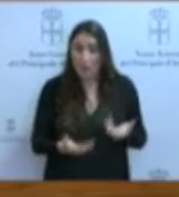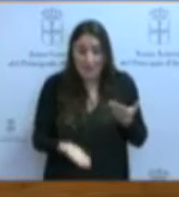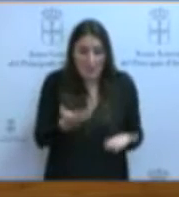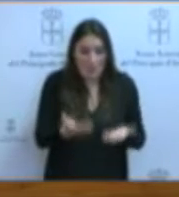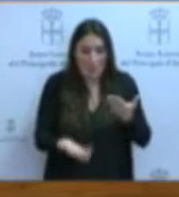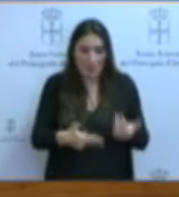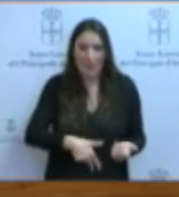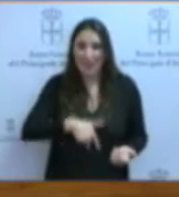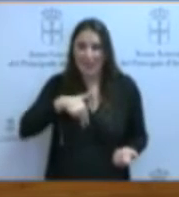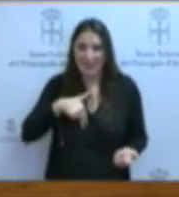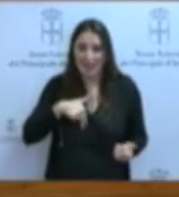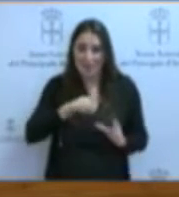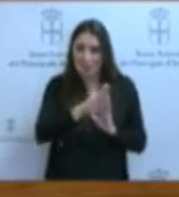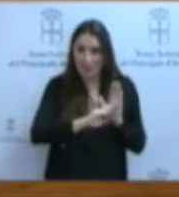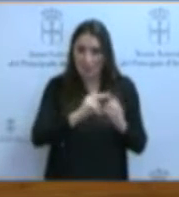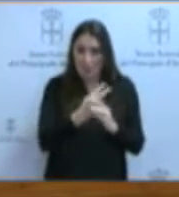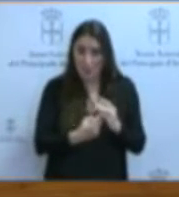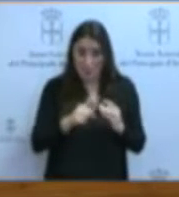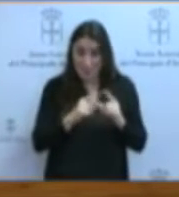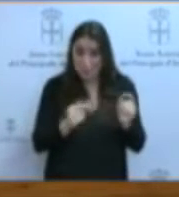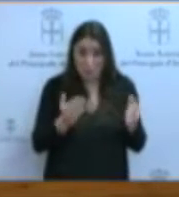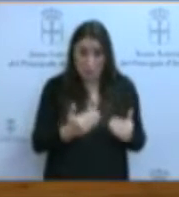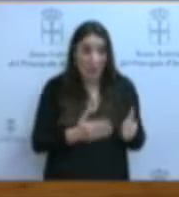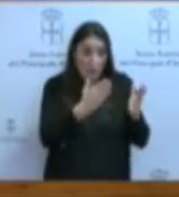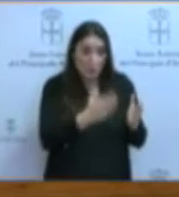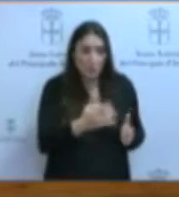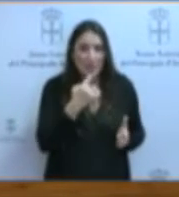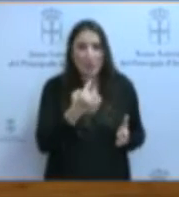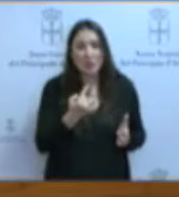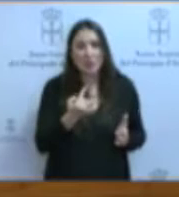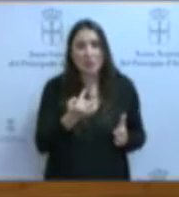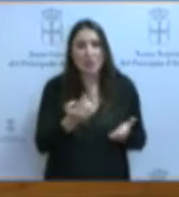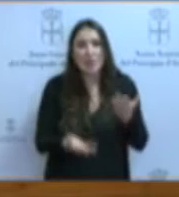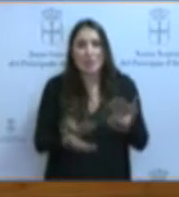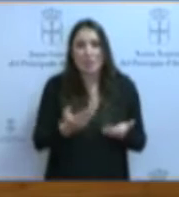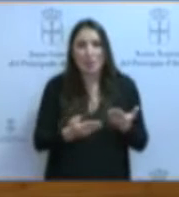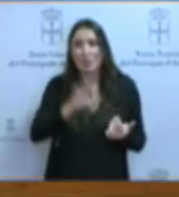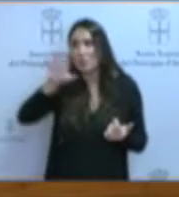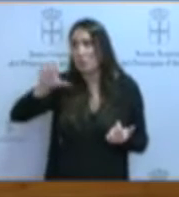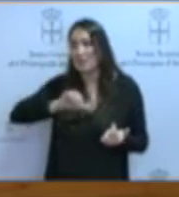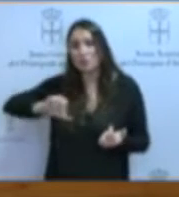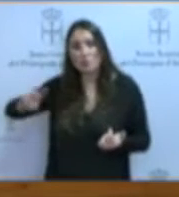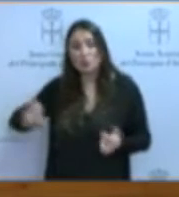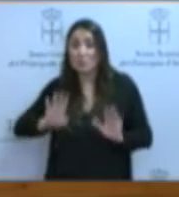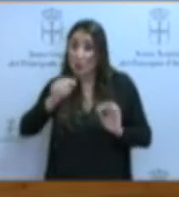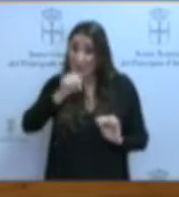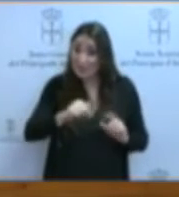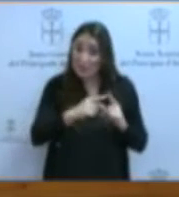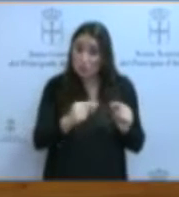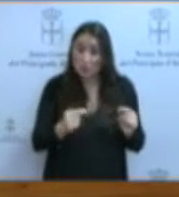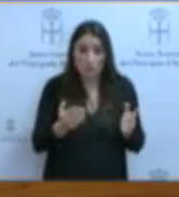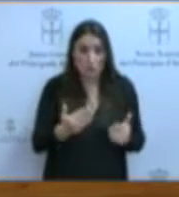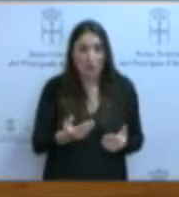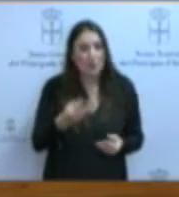global del programa bilingüe en Asturias. Usted ha hecho referencia a las diferentes evaluaciones de otras comunidades autónomas, sin embargo, creemos